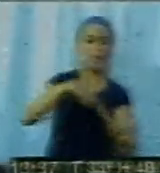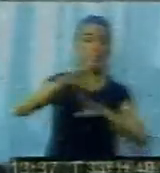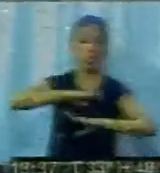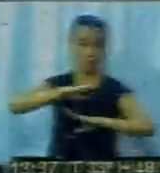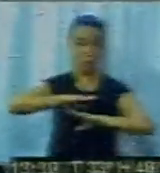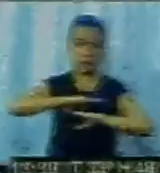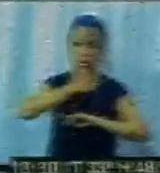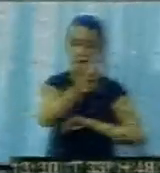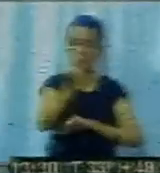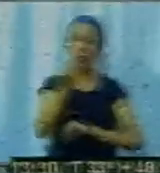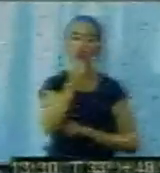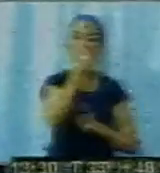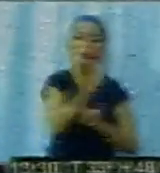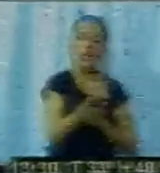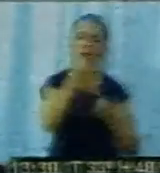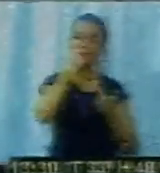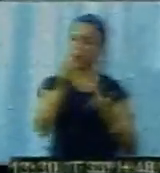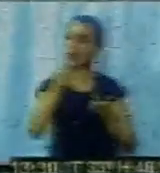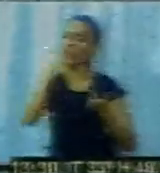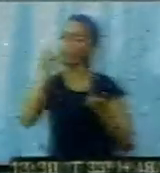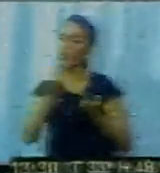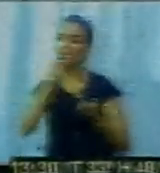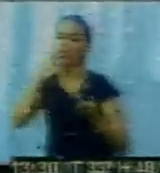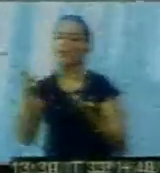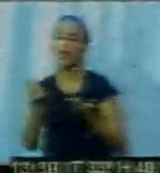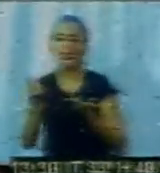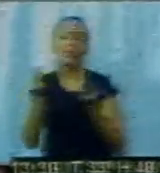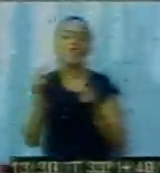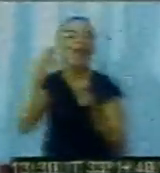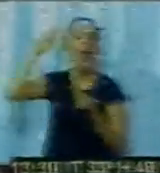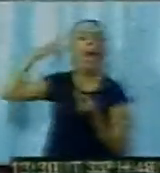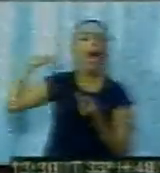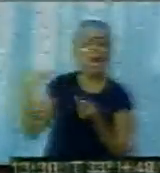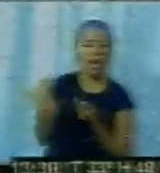cómo se trabaja, qué es lo que venían haciendo,